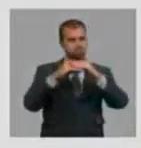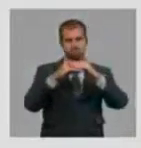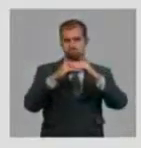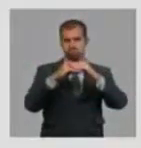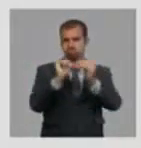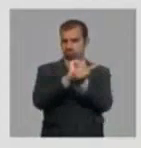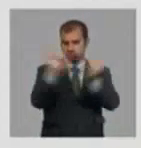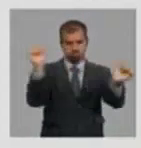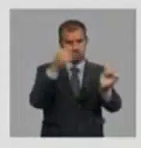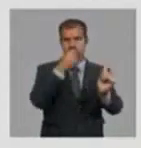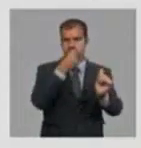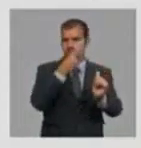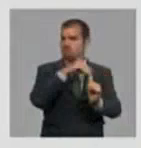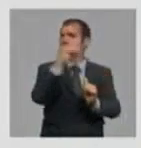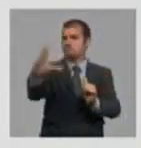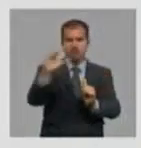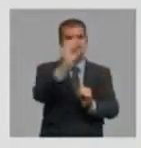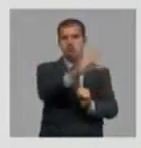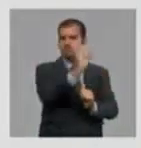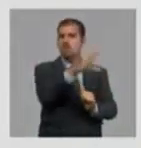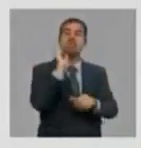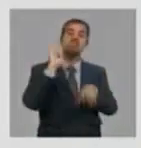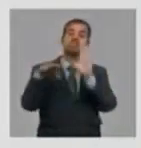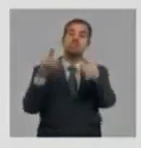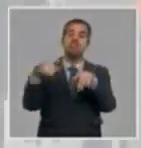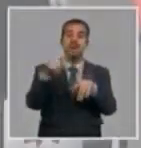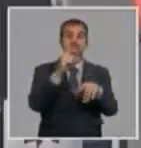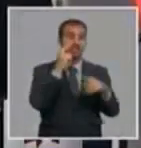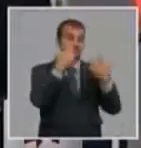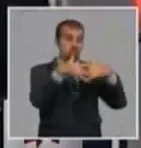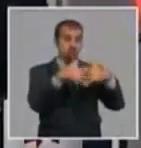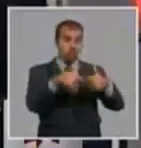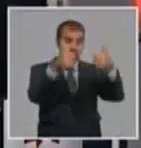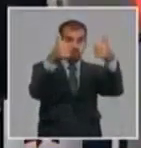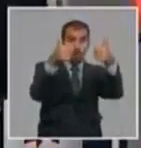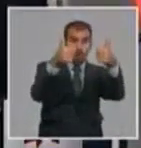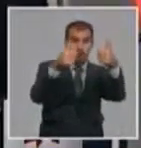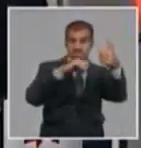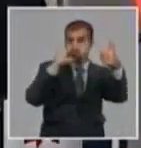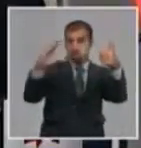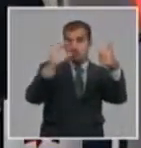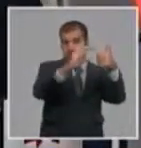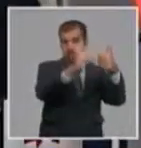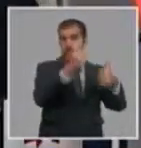en función de sus trabajadores las utilidades que pueden ganar a partir de su gestión.